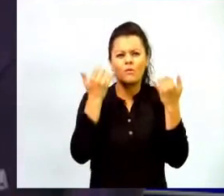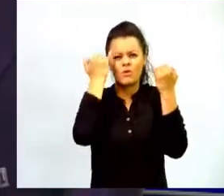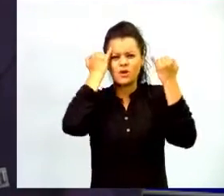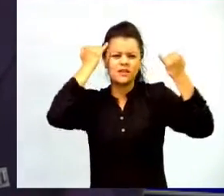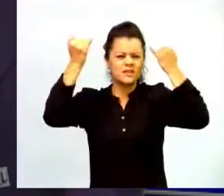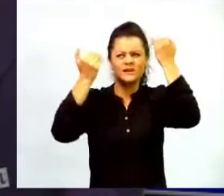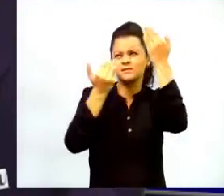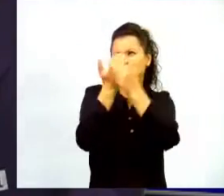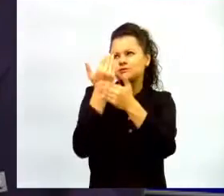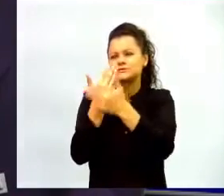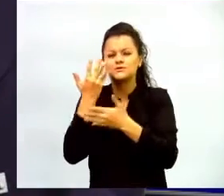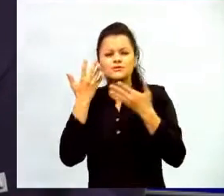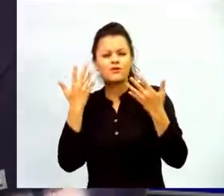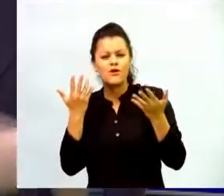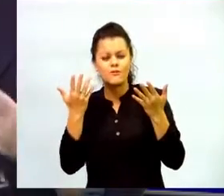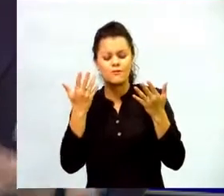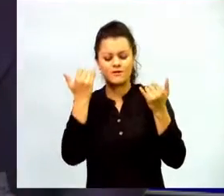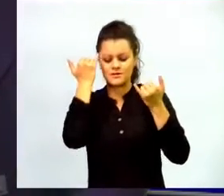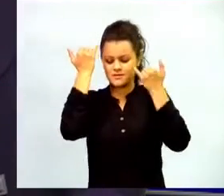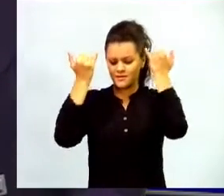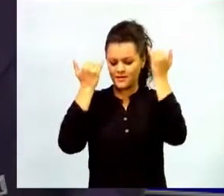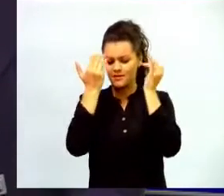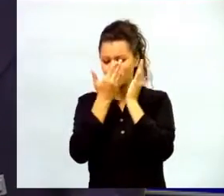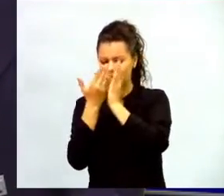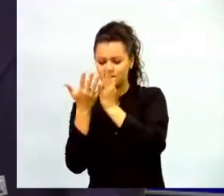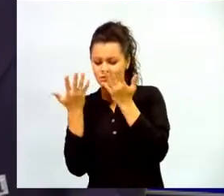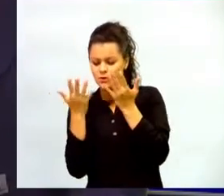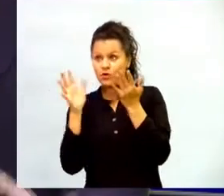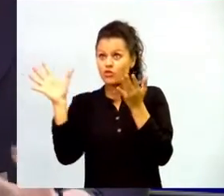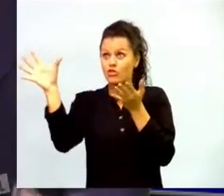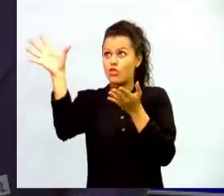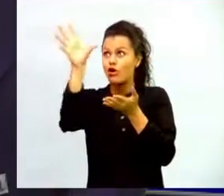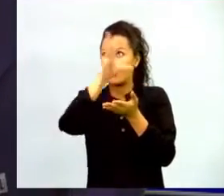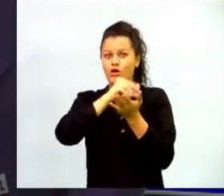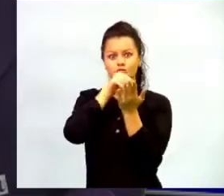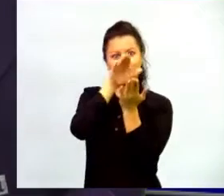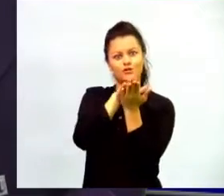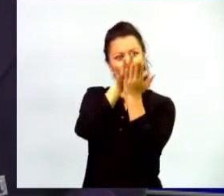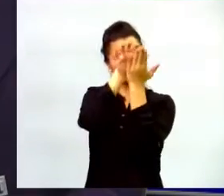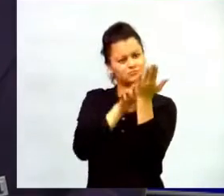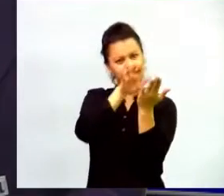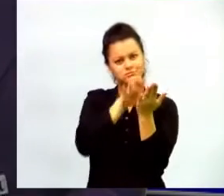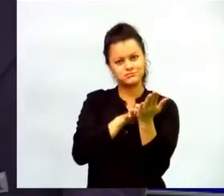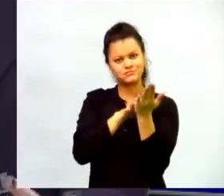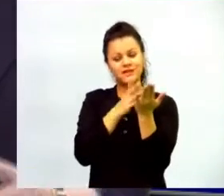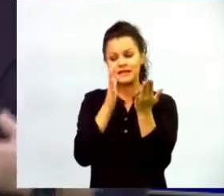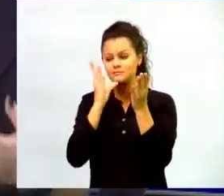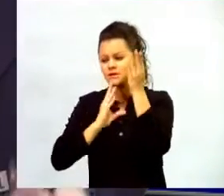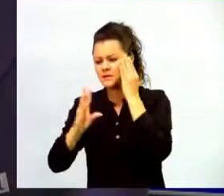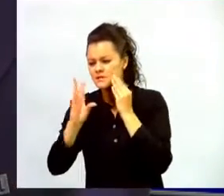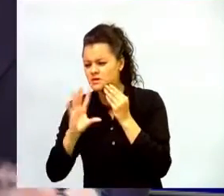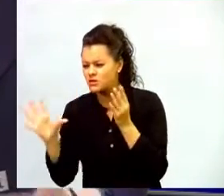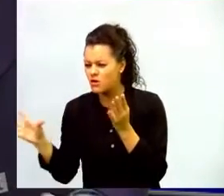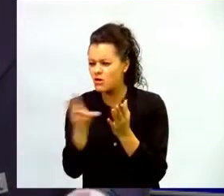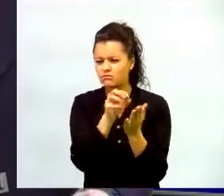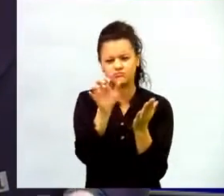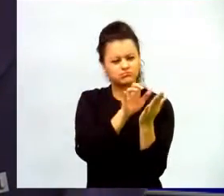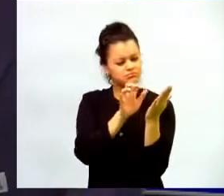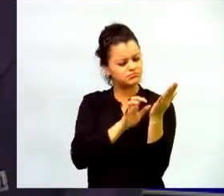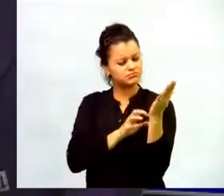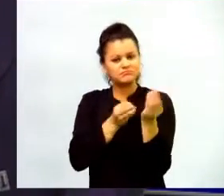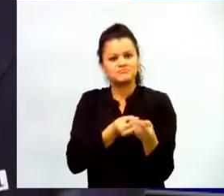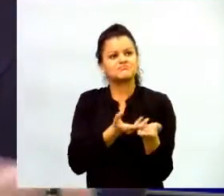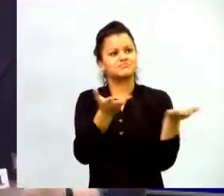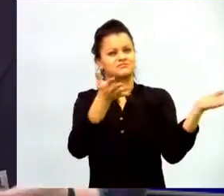sembrar esa innovación en las instituciones educativas, cómo documentar esas experiencias y empezar a compartirlas con otras, cómo armar semilleros que